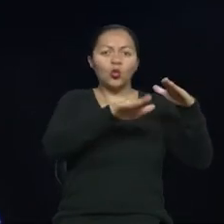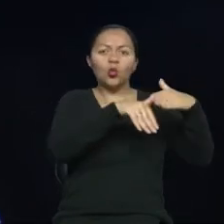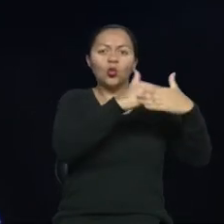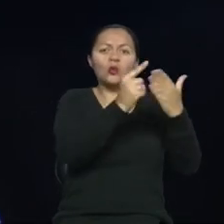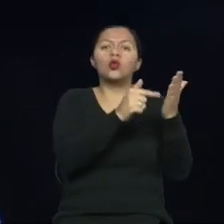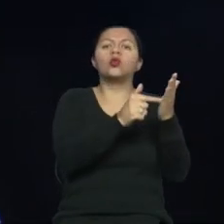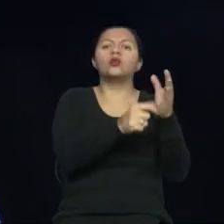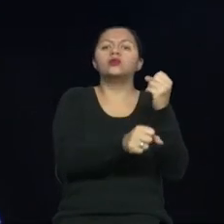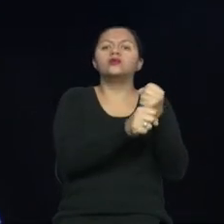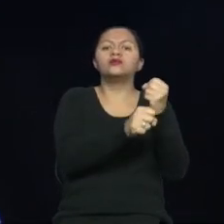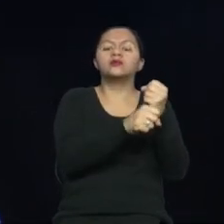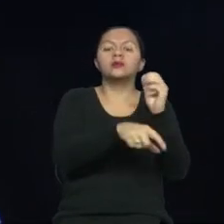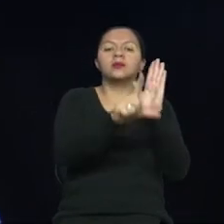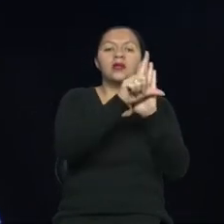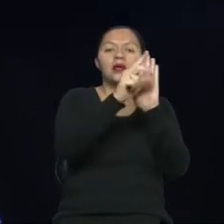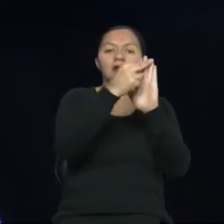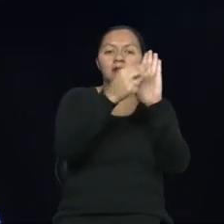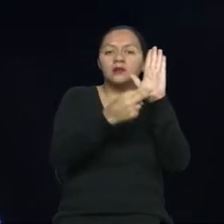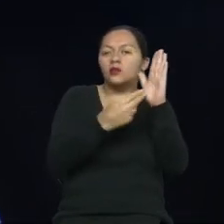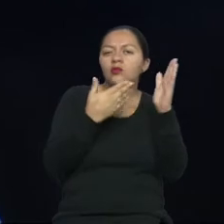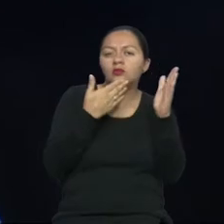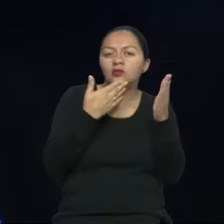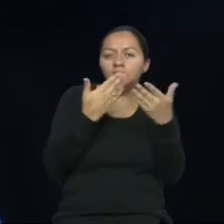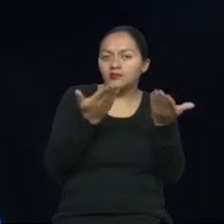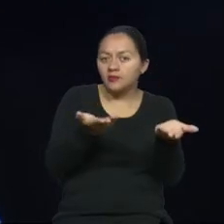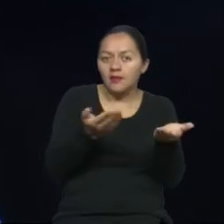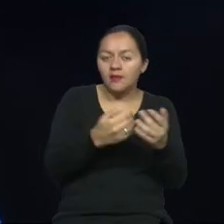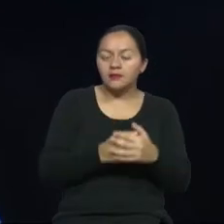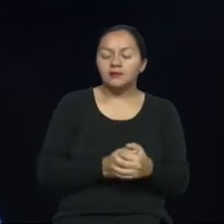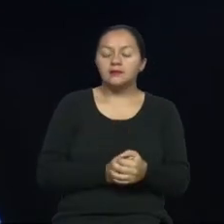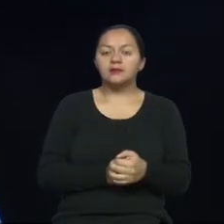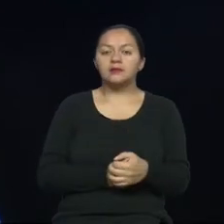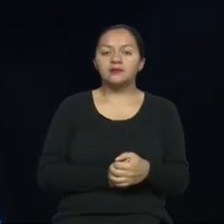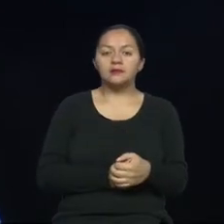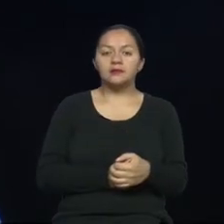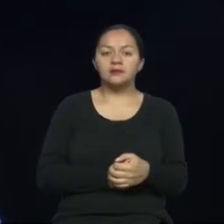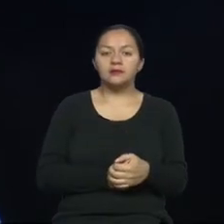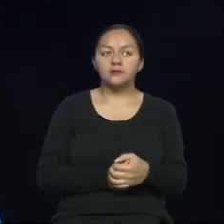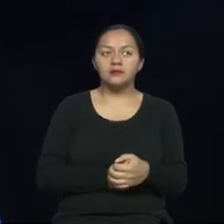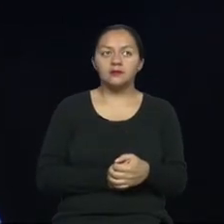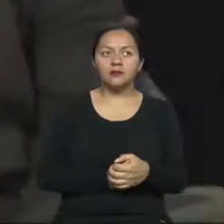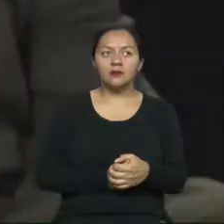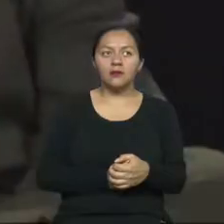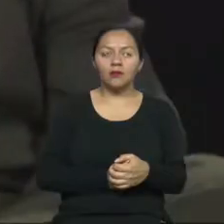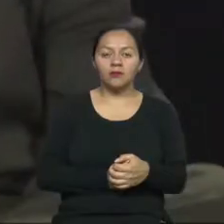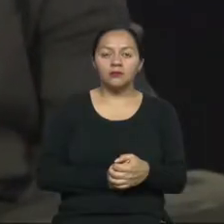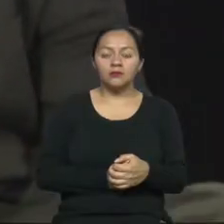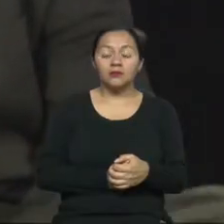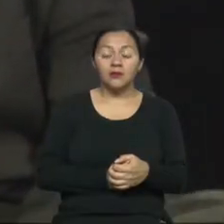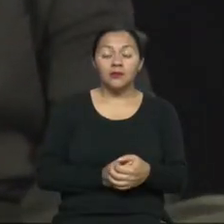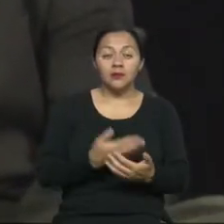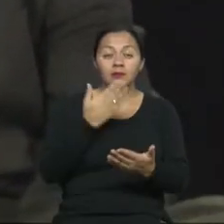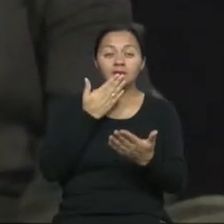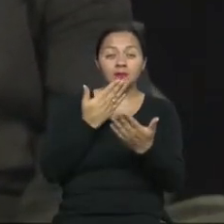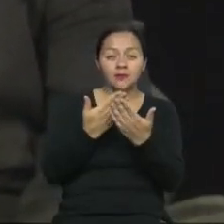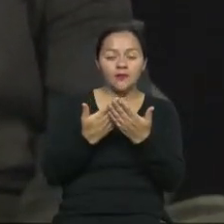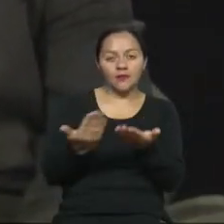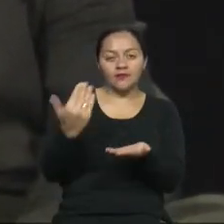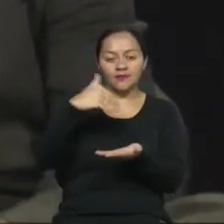normas? Si nos podrías ayudar explicando eso para todos nuestros televidentes. Seguro, muchas gracias. Nuevamente.